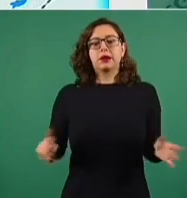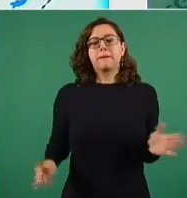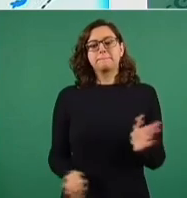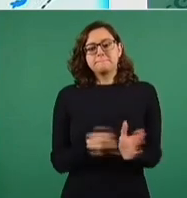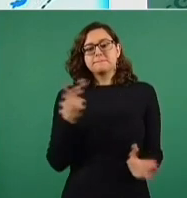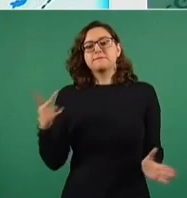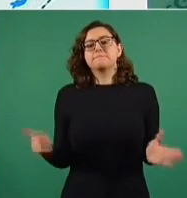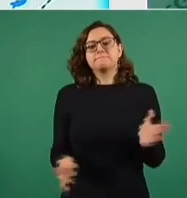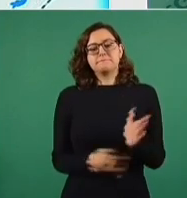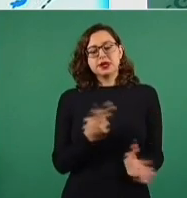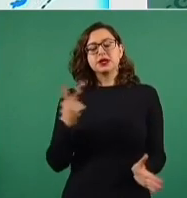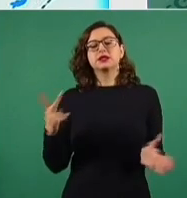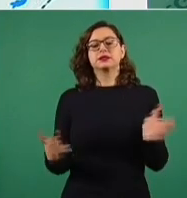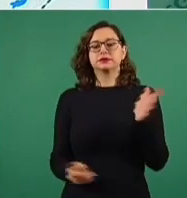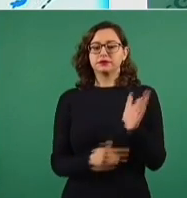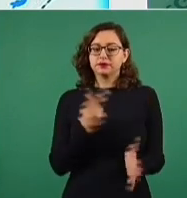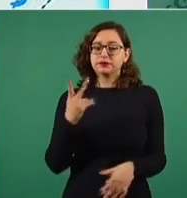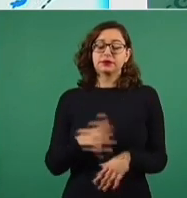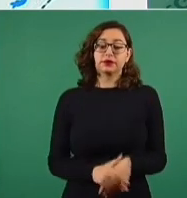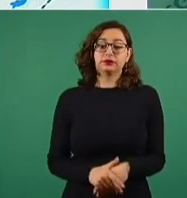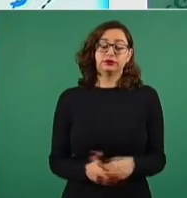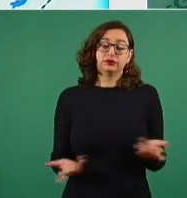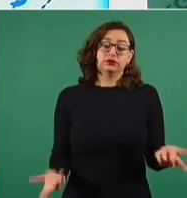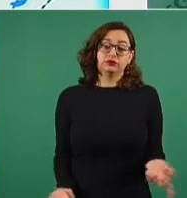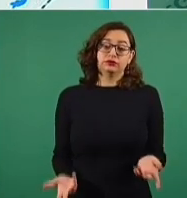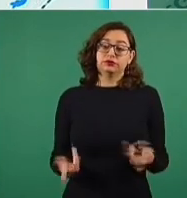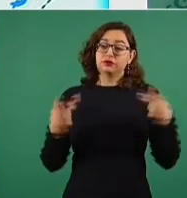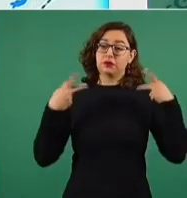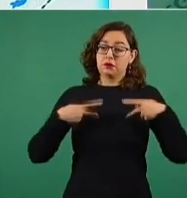que los jóvenes tengan toda la información.